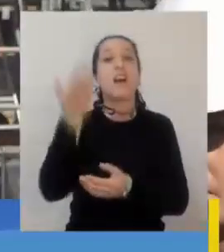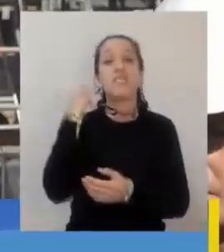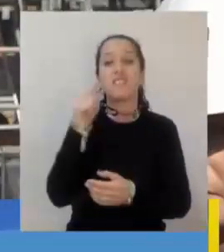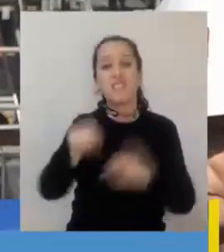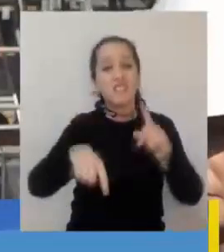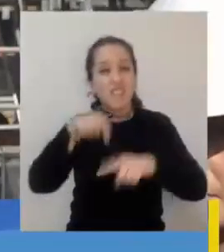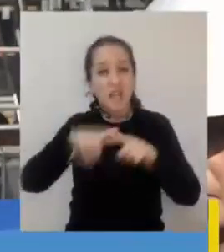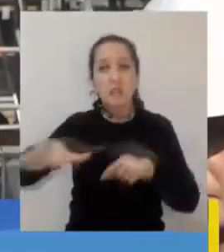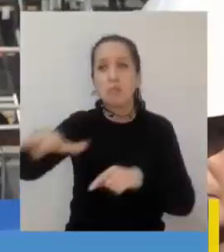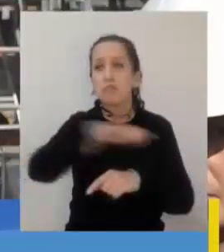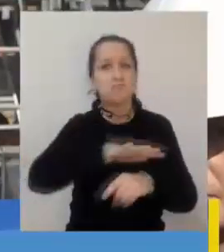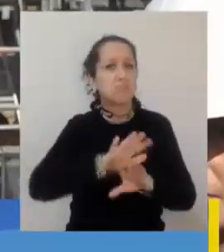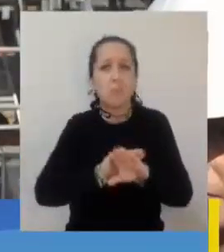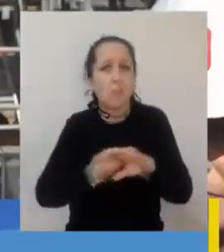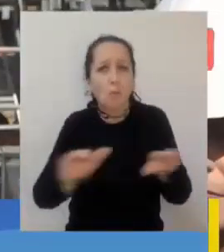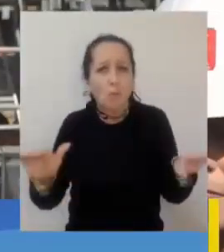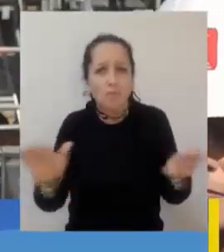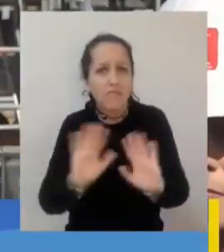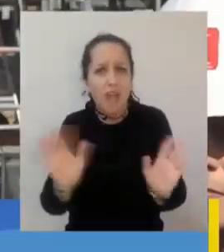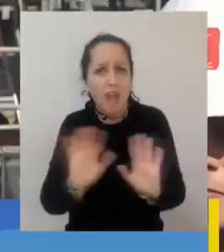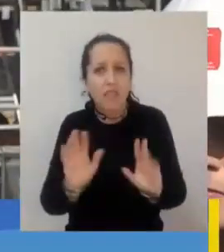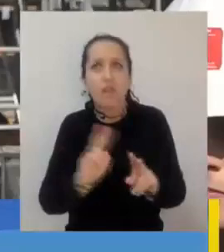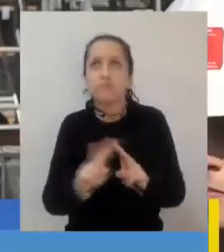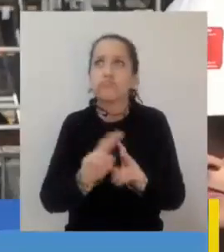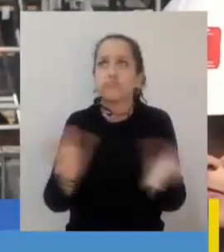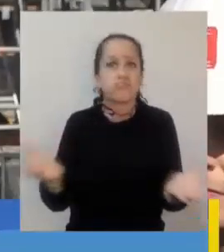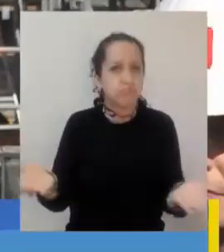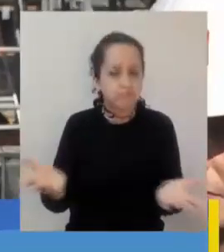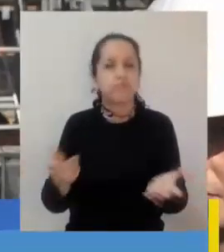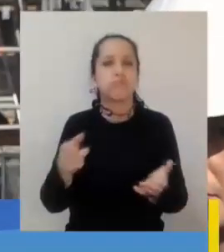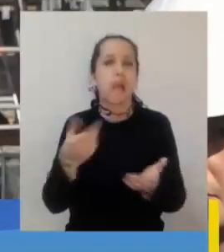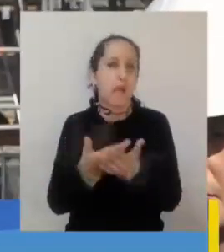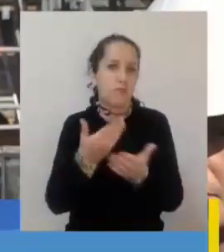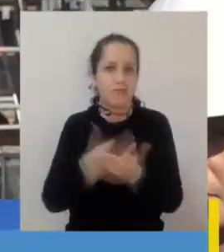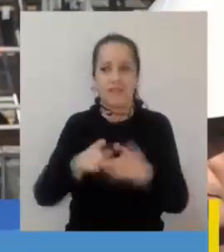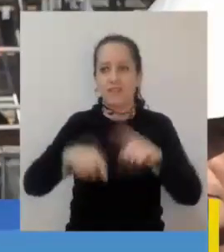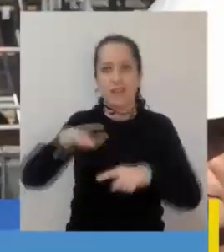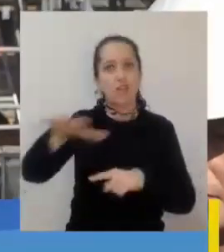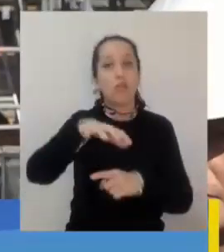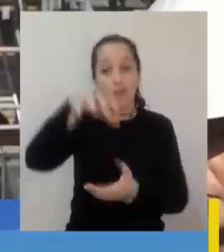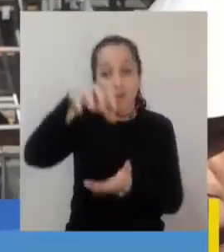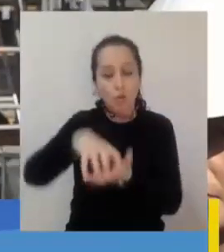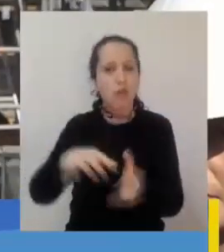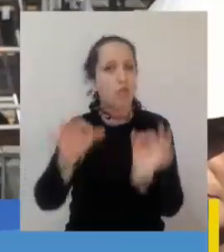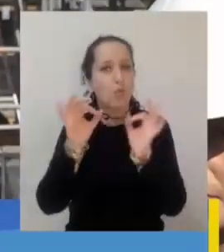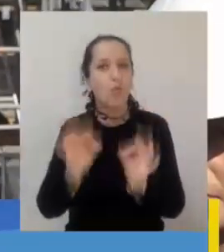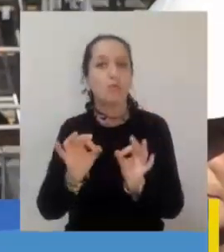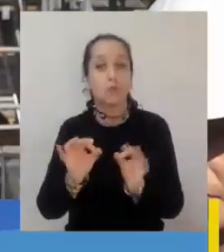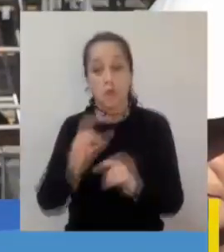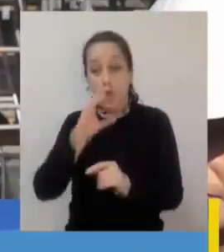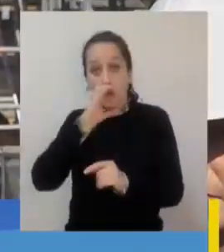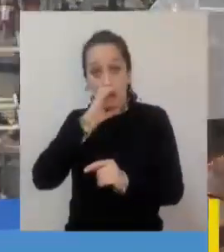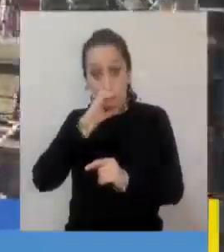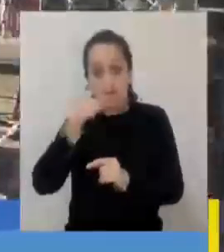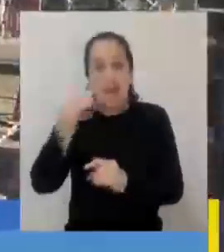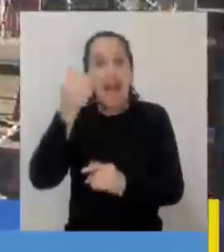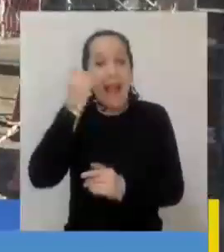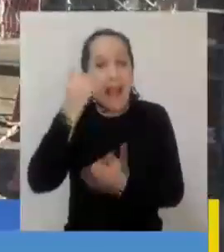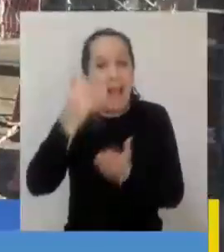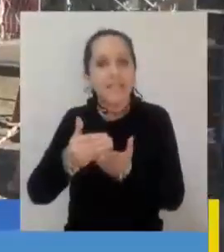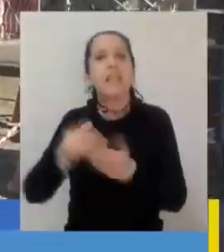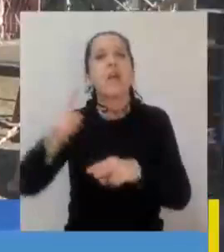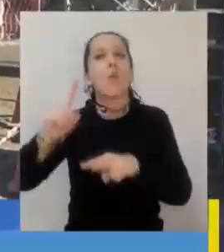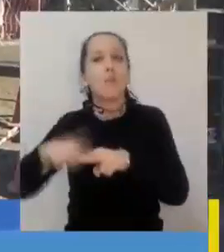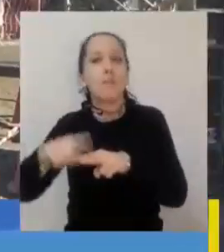mucho tiempo no estaba siendo utilizado, y que está, además, estratégicamente ubicado en Concepción, pero en el límite con las